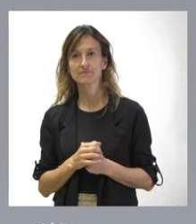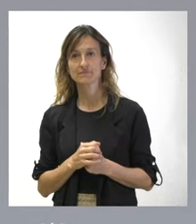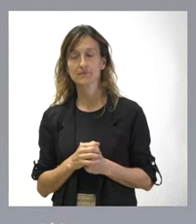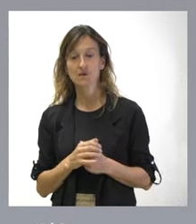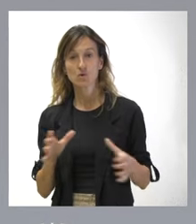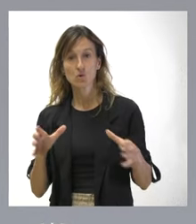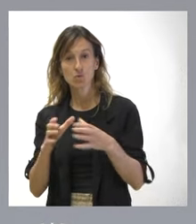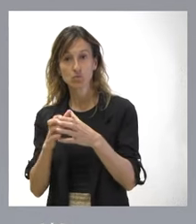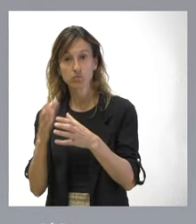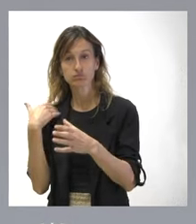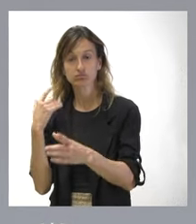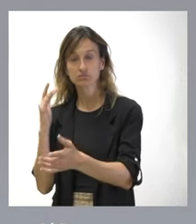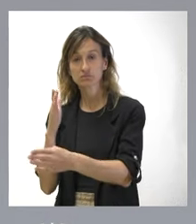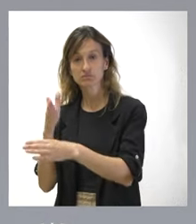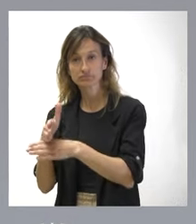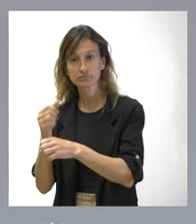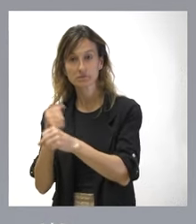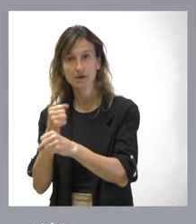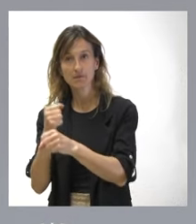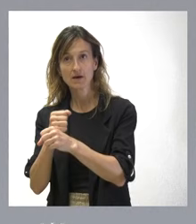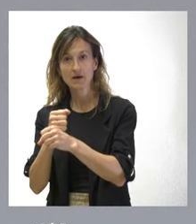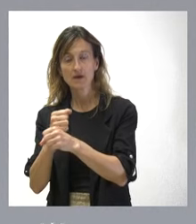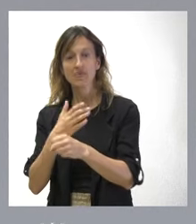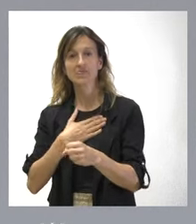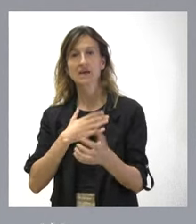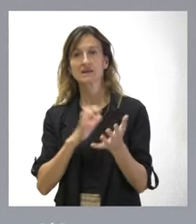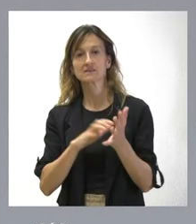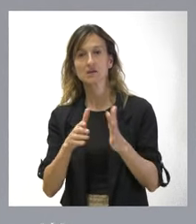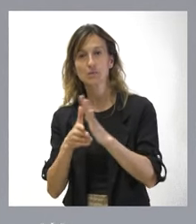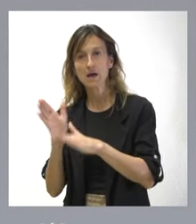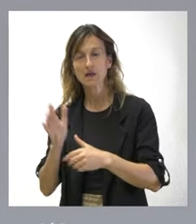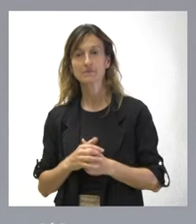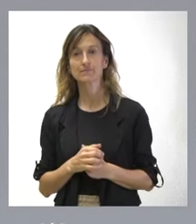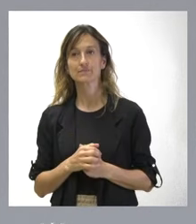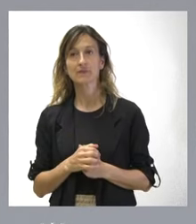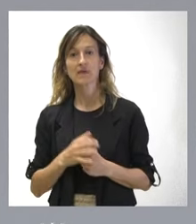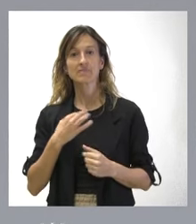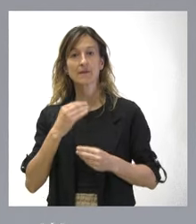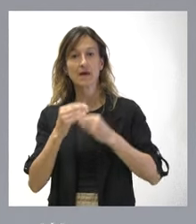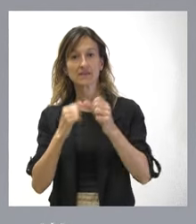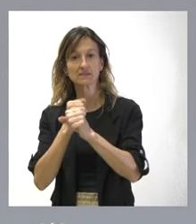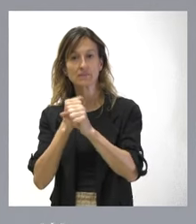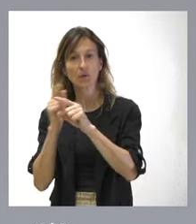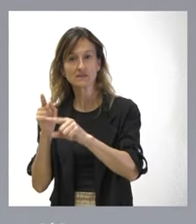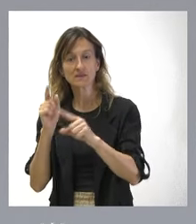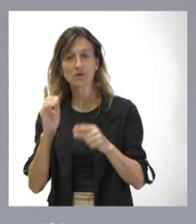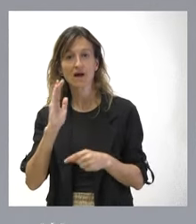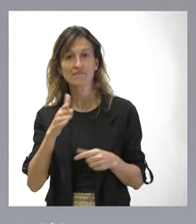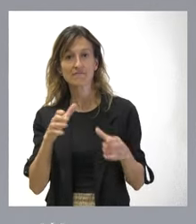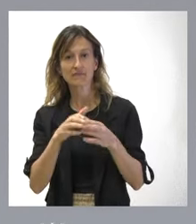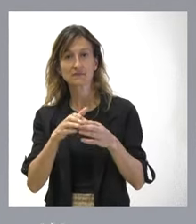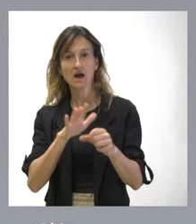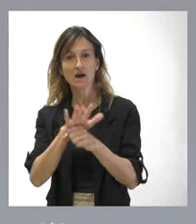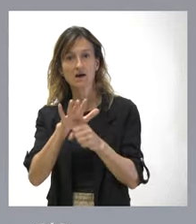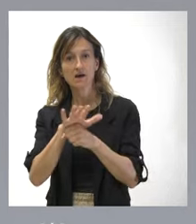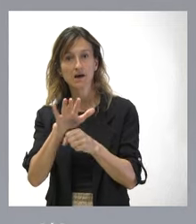intervinieron eran procedentes y destinadas de Castilla y León y tuvieron que actuar allí. Por lo tanto, se ven afectados por el ámbito